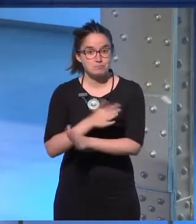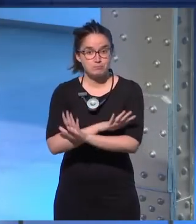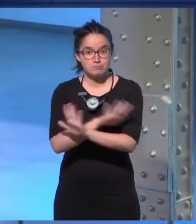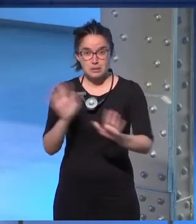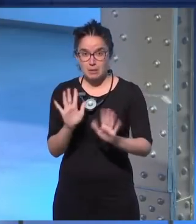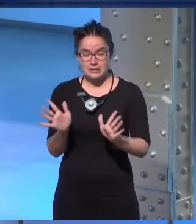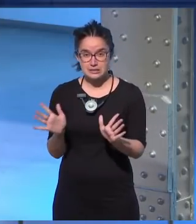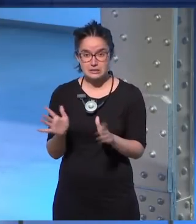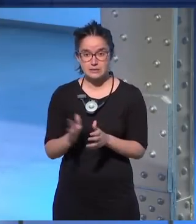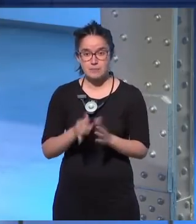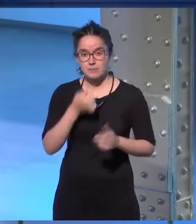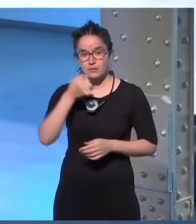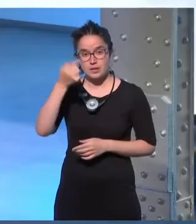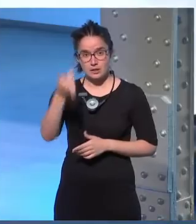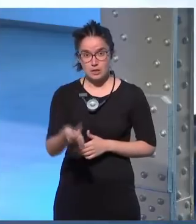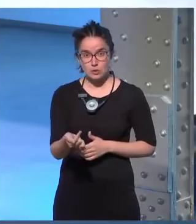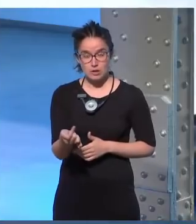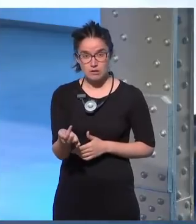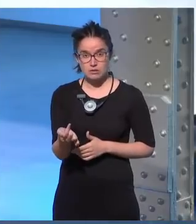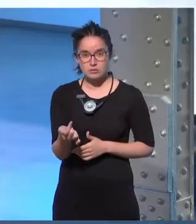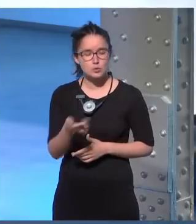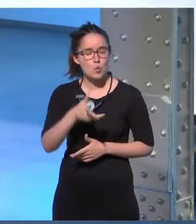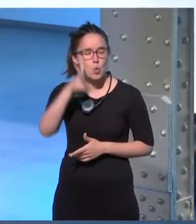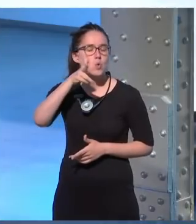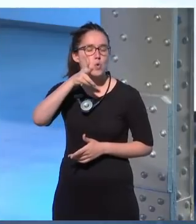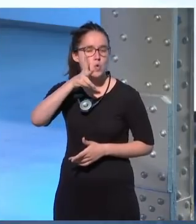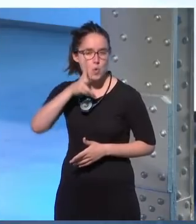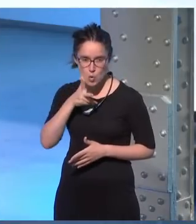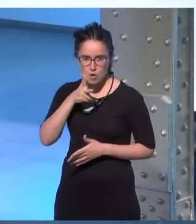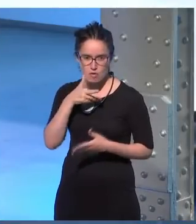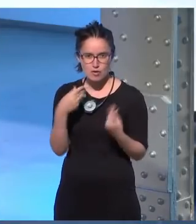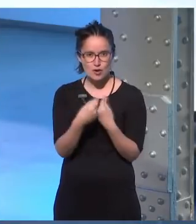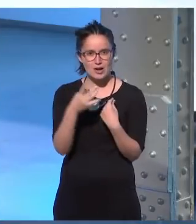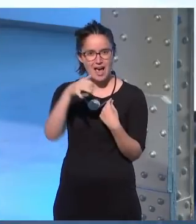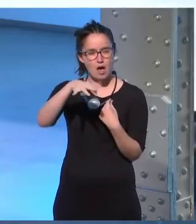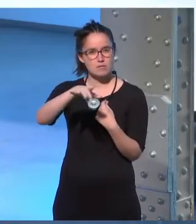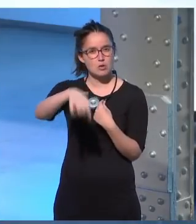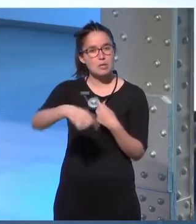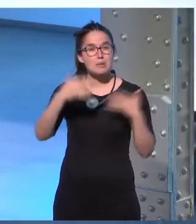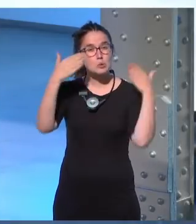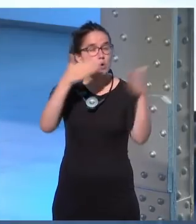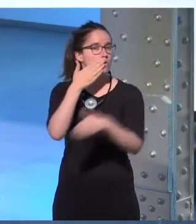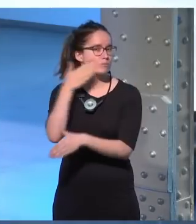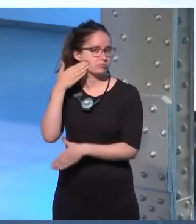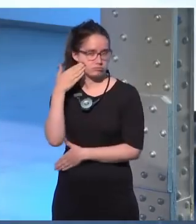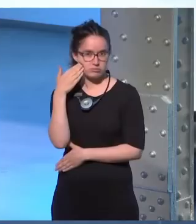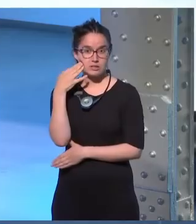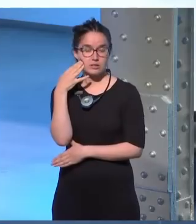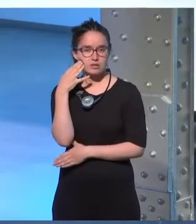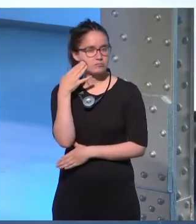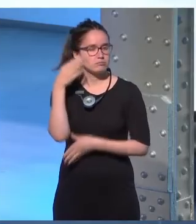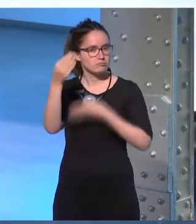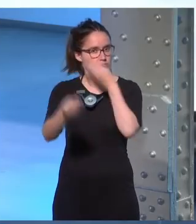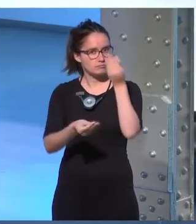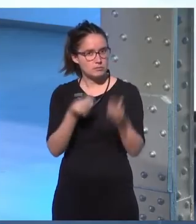poco más deciros que no solo es un lujazo tener a Cameron, sino que es un verdadero honor y un privilegio que hayan